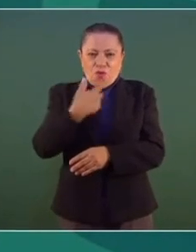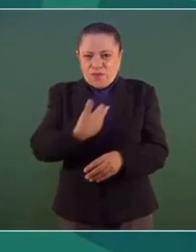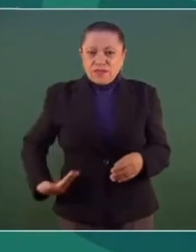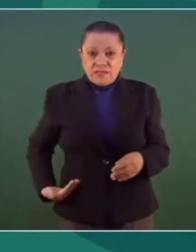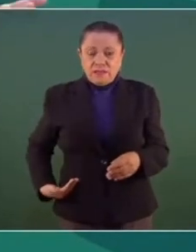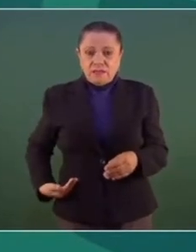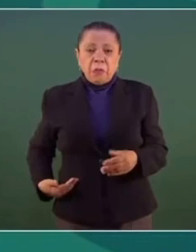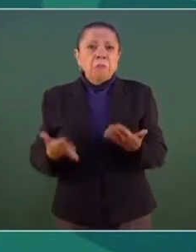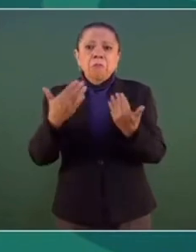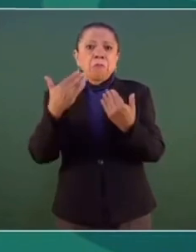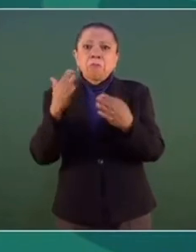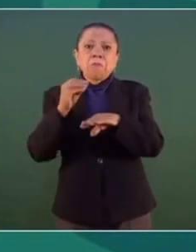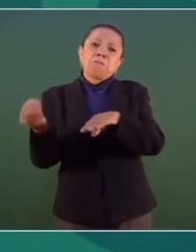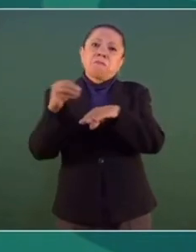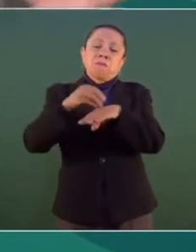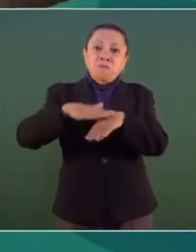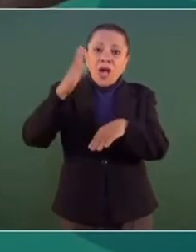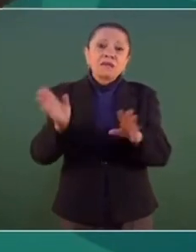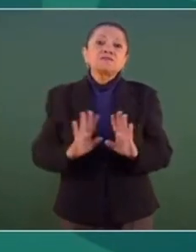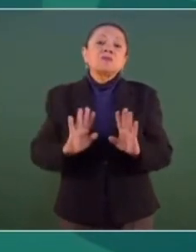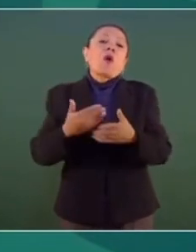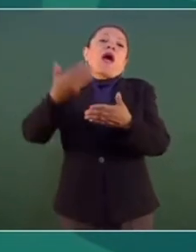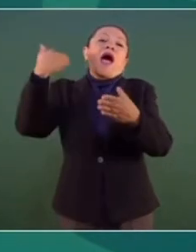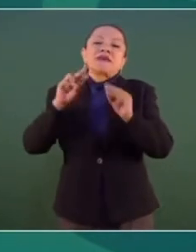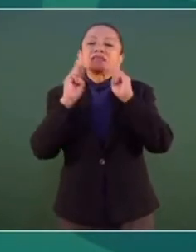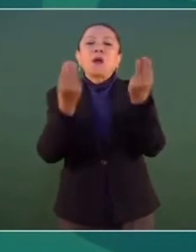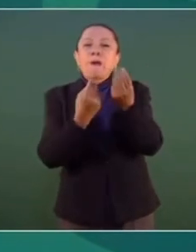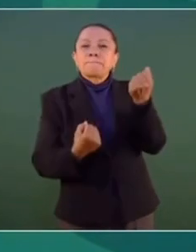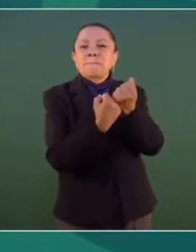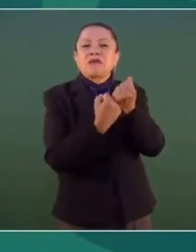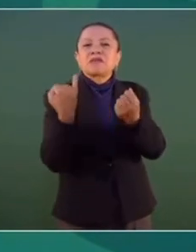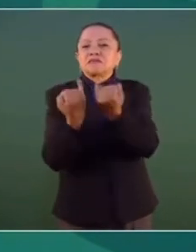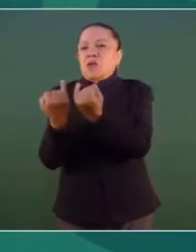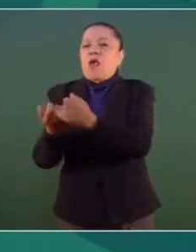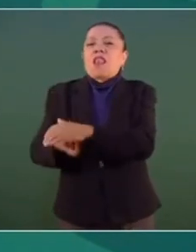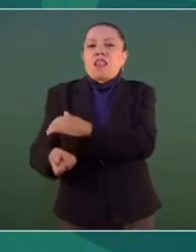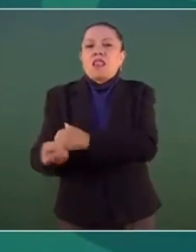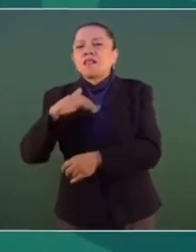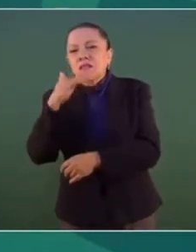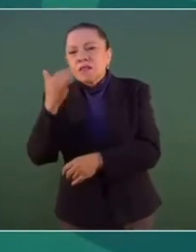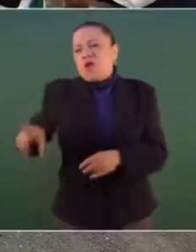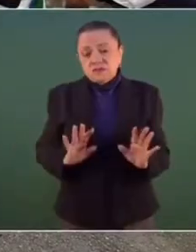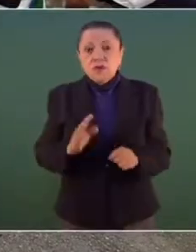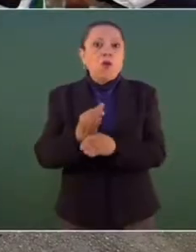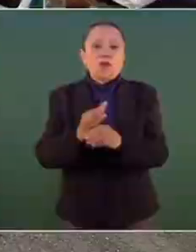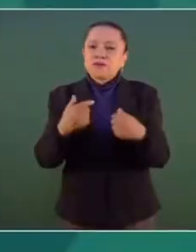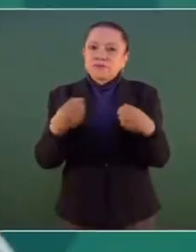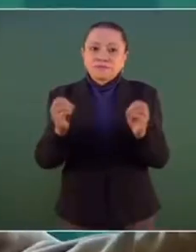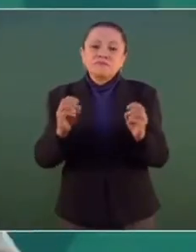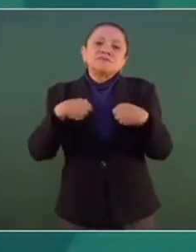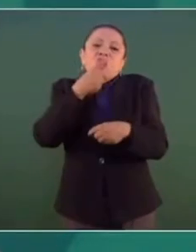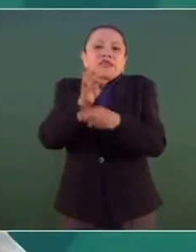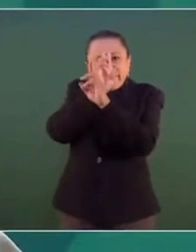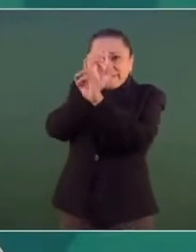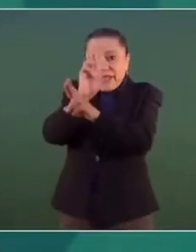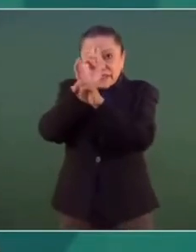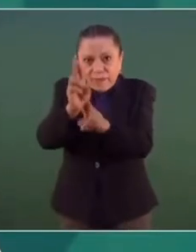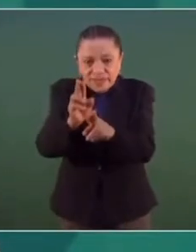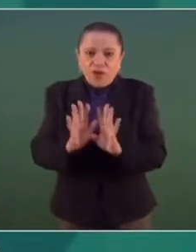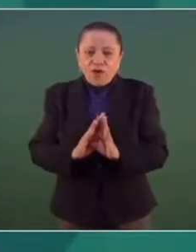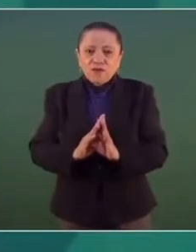Las bandas más fuertes, más influyentes que compraban a las autoridades surgieron en los pasados gobiernos. Lo digo con todo respeto porque no quiero